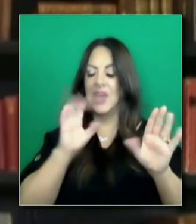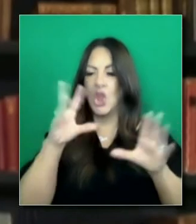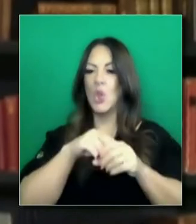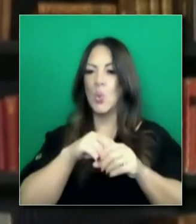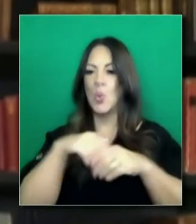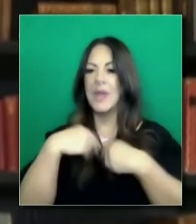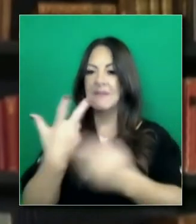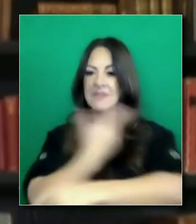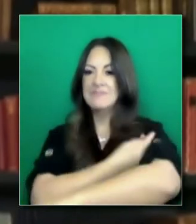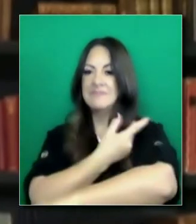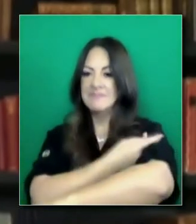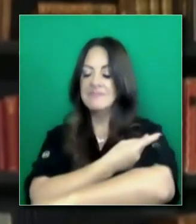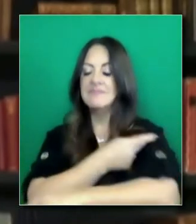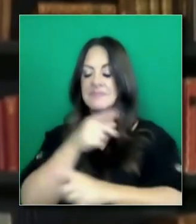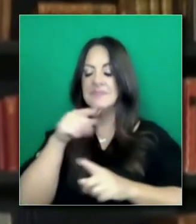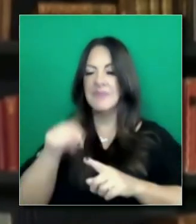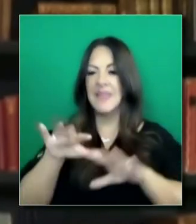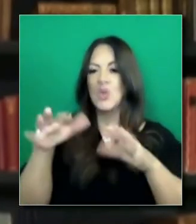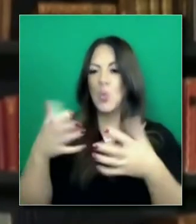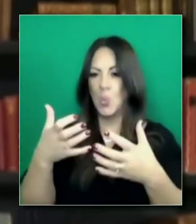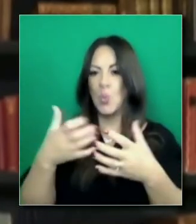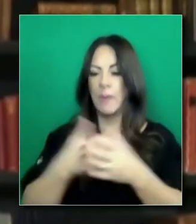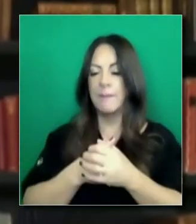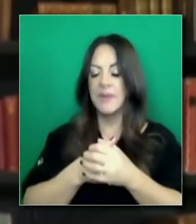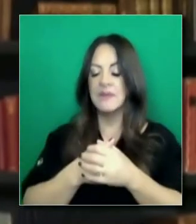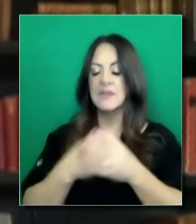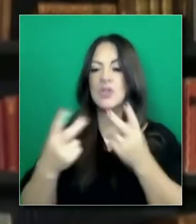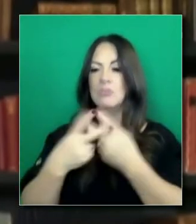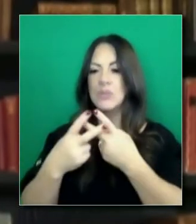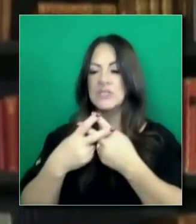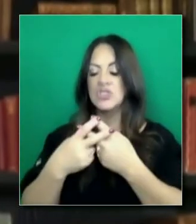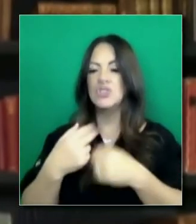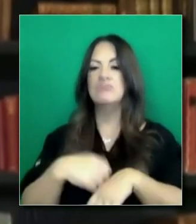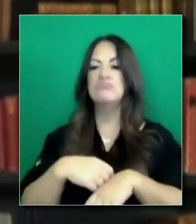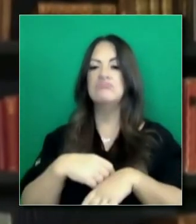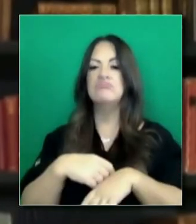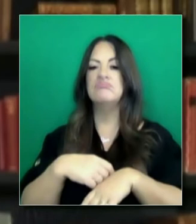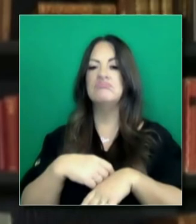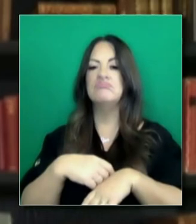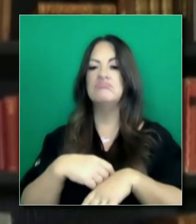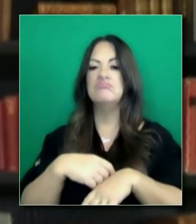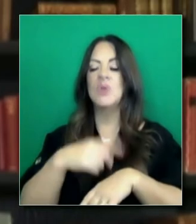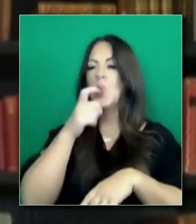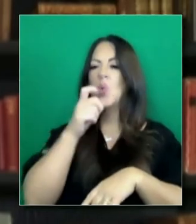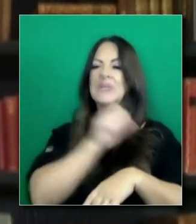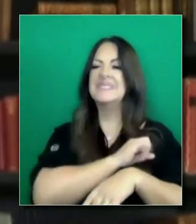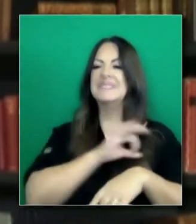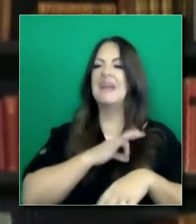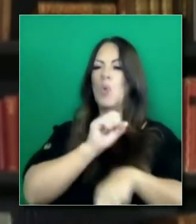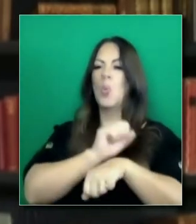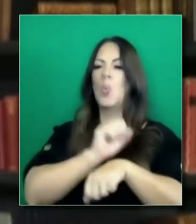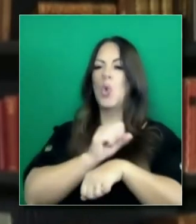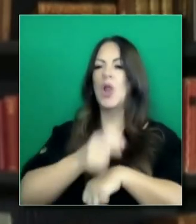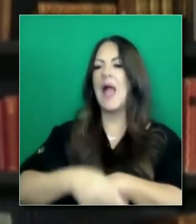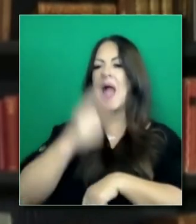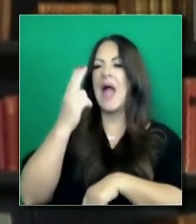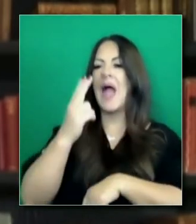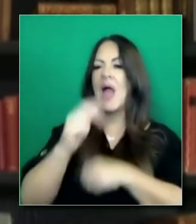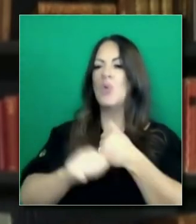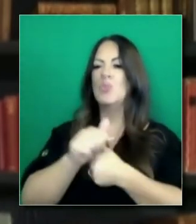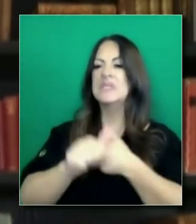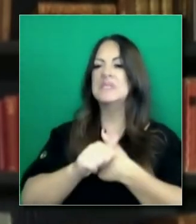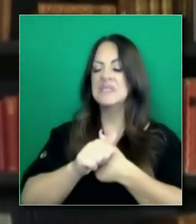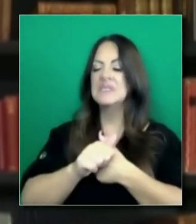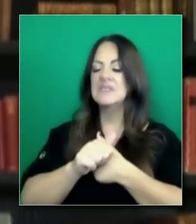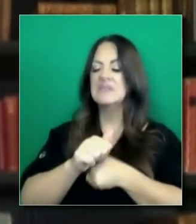o el nivel 2 de la recomendación, tiene que ver con alto riesgo, con personal de alto riesgo